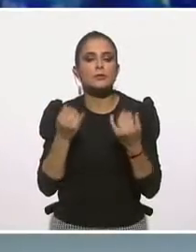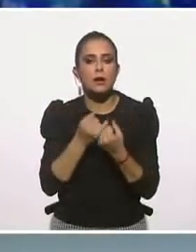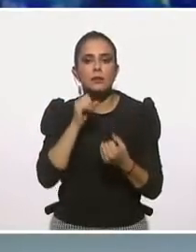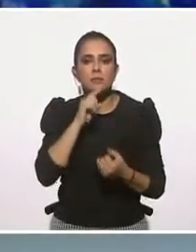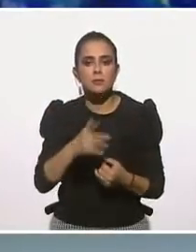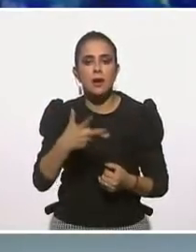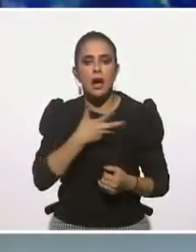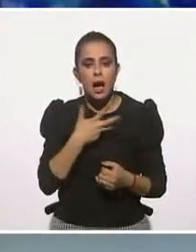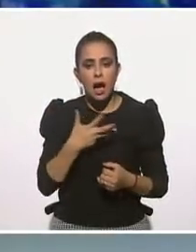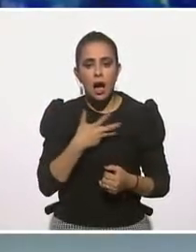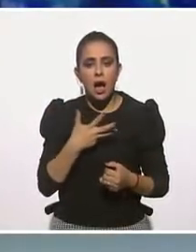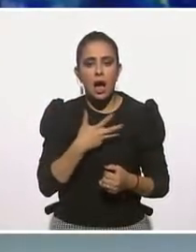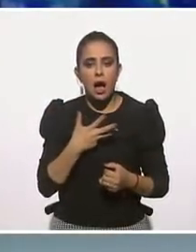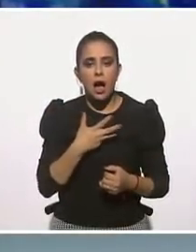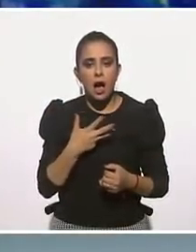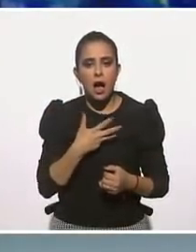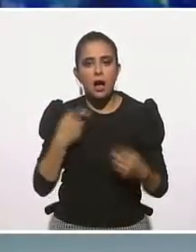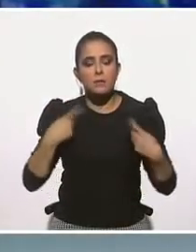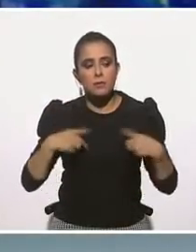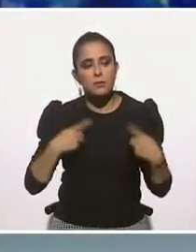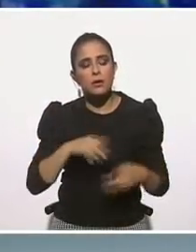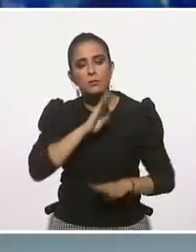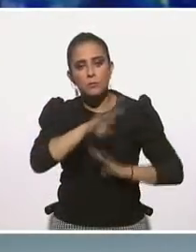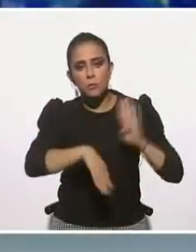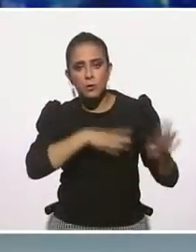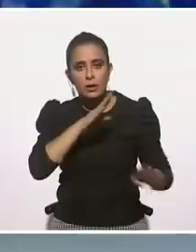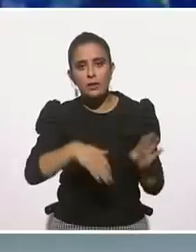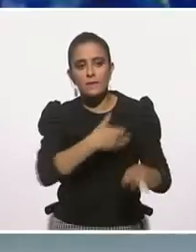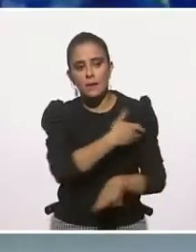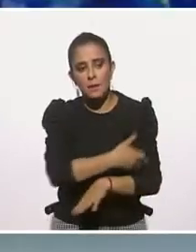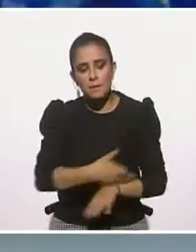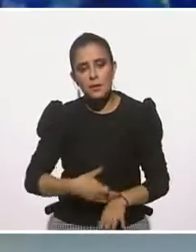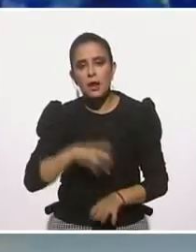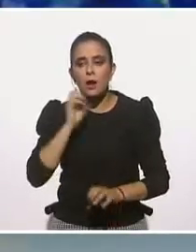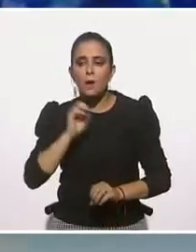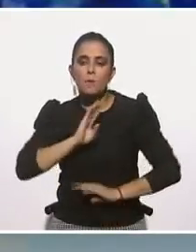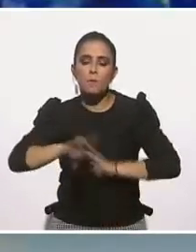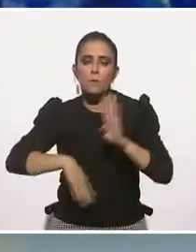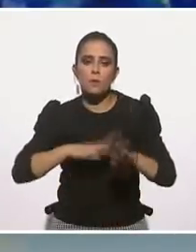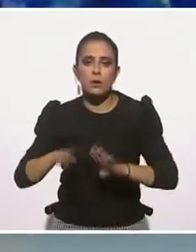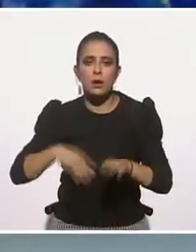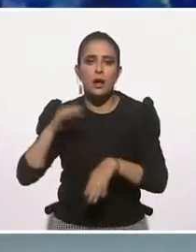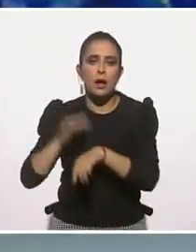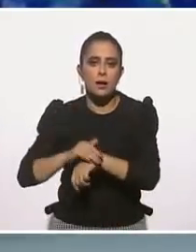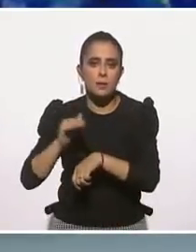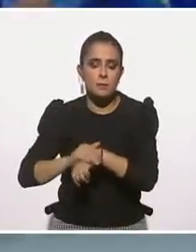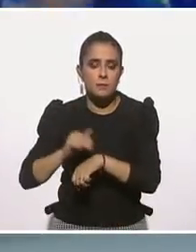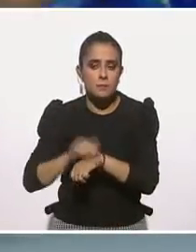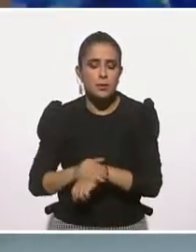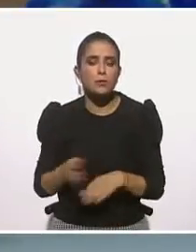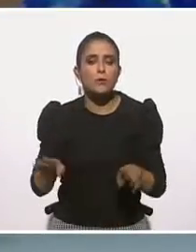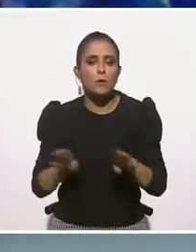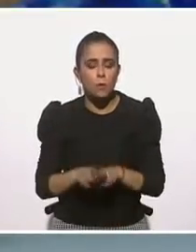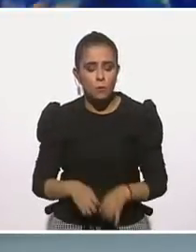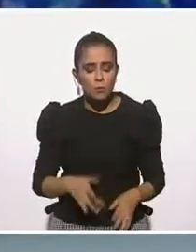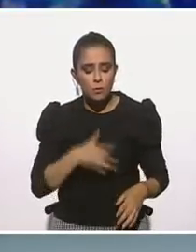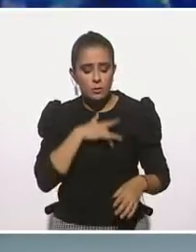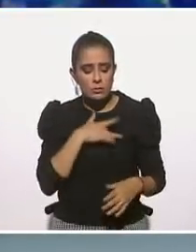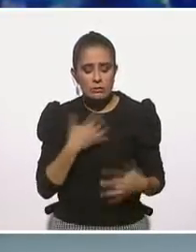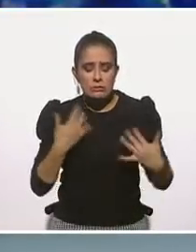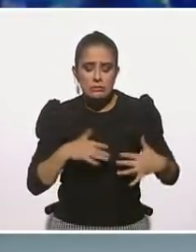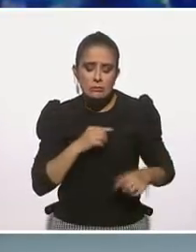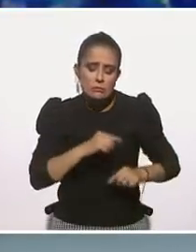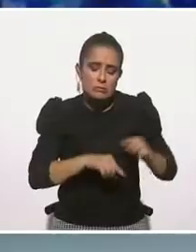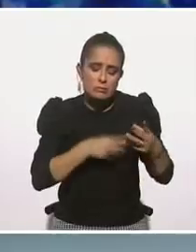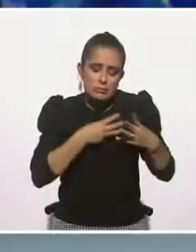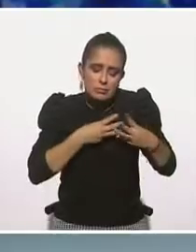Que han tenido varias personas, ya sea de sus seres queridos, o hasta, ¿cómo podríamos vivir esa resiliencia